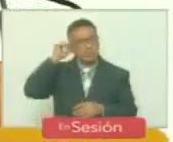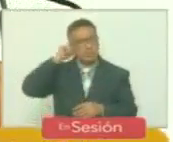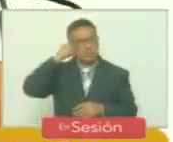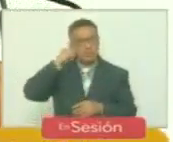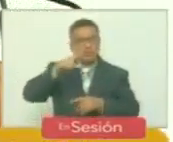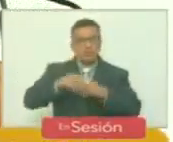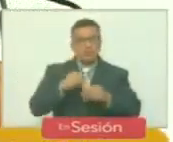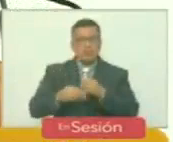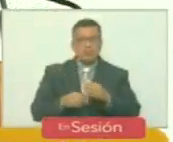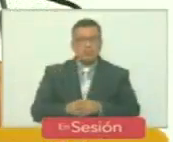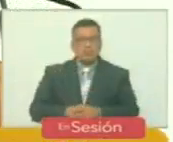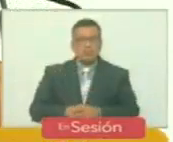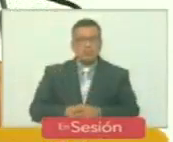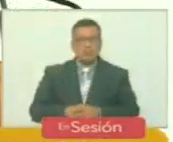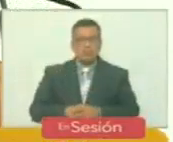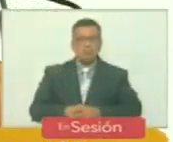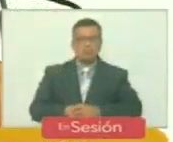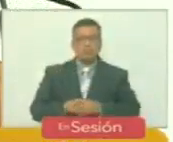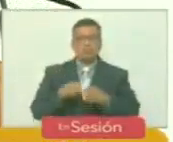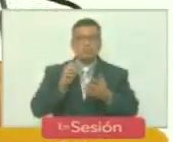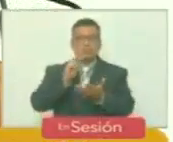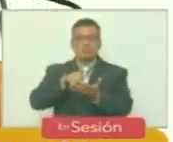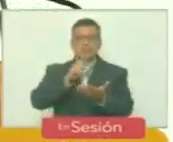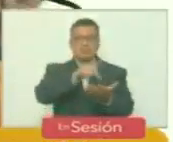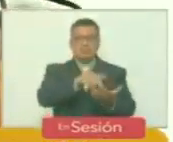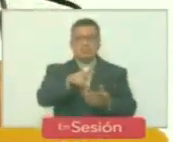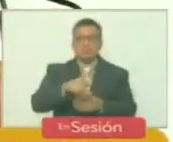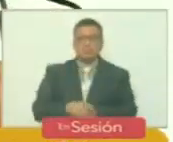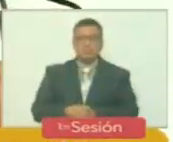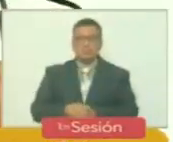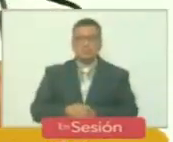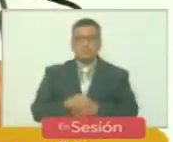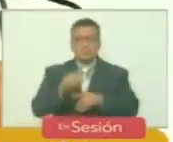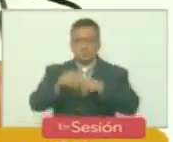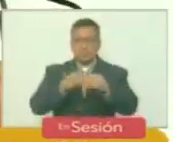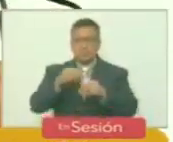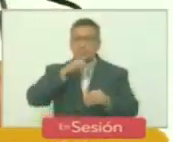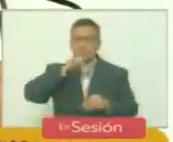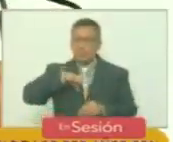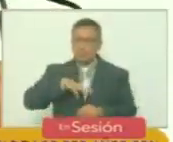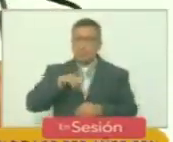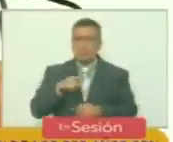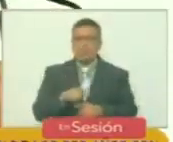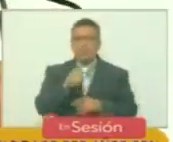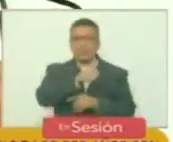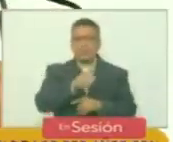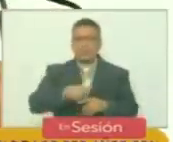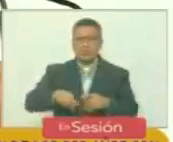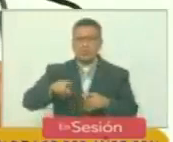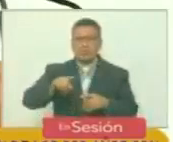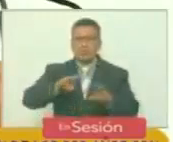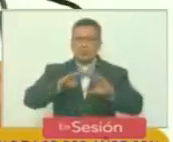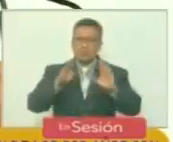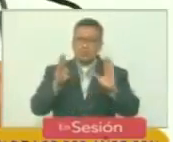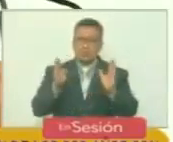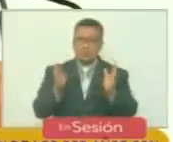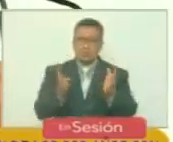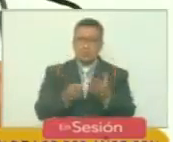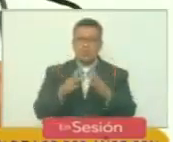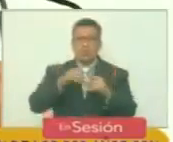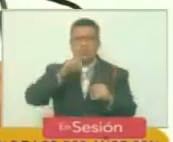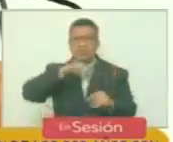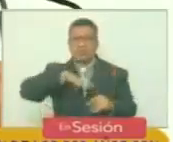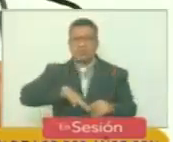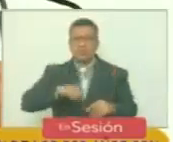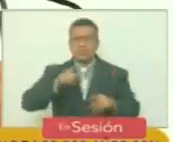relevancia a la participación y el hito histórico en la universalidad, en la historia